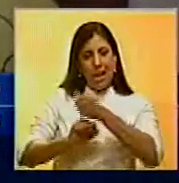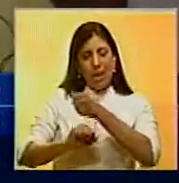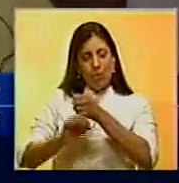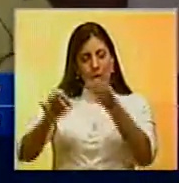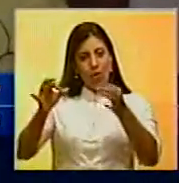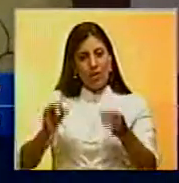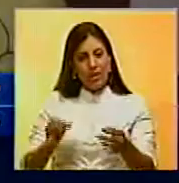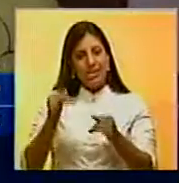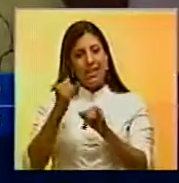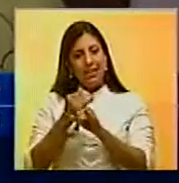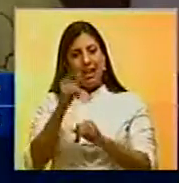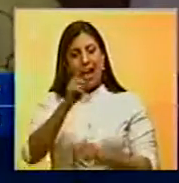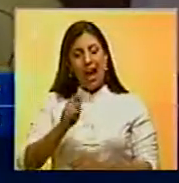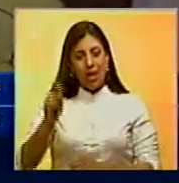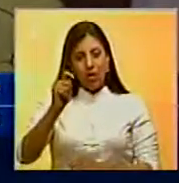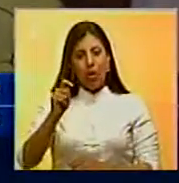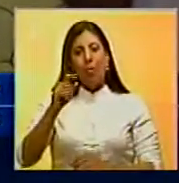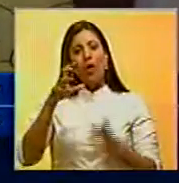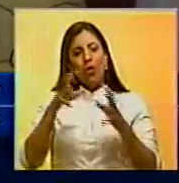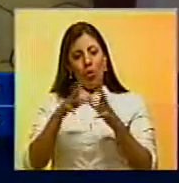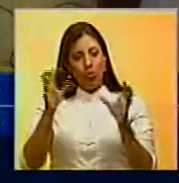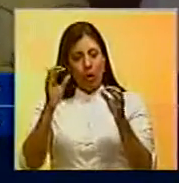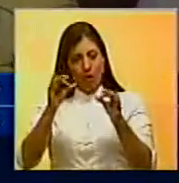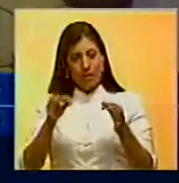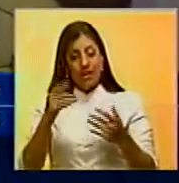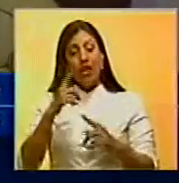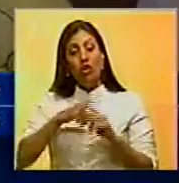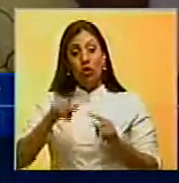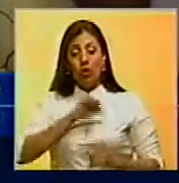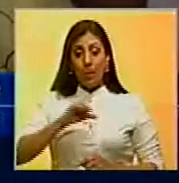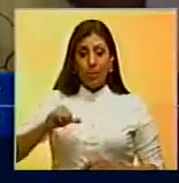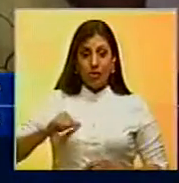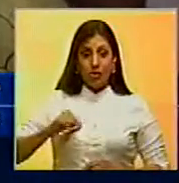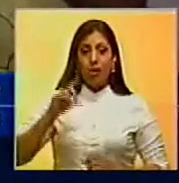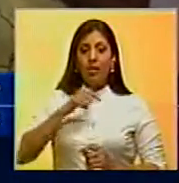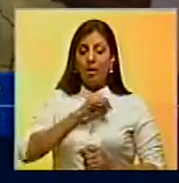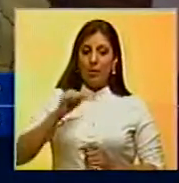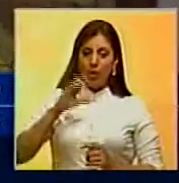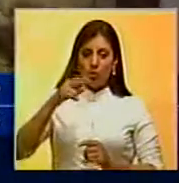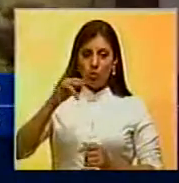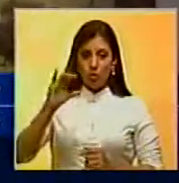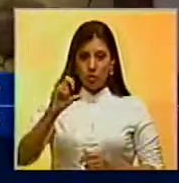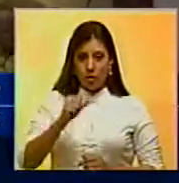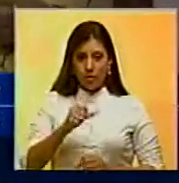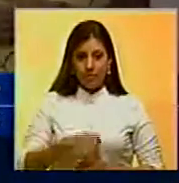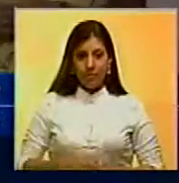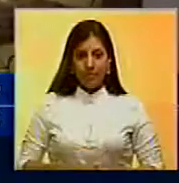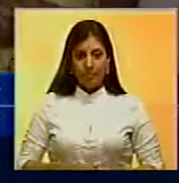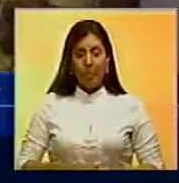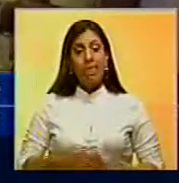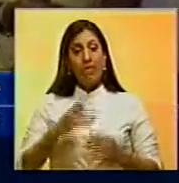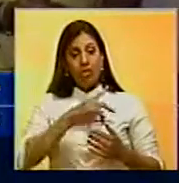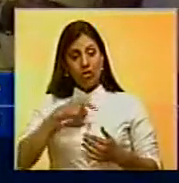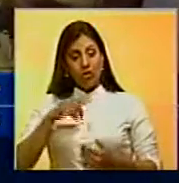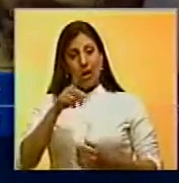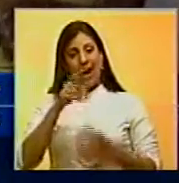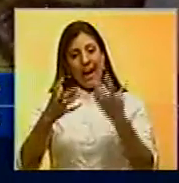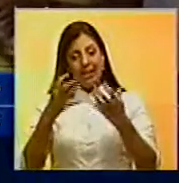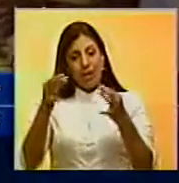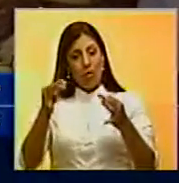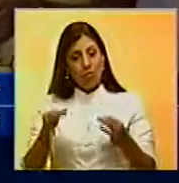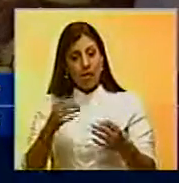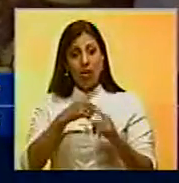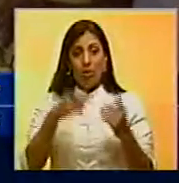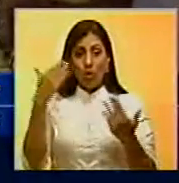cuenta oficial en Instagram, arroba salserinoficial, y nuestras cuentas personales, la mía, arroba chuchosalserín. Por acá Joy, Candela Oficial.